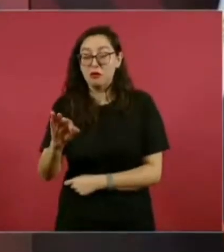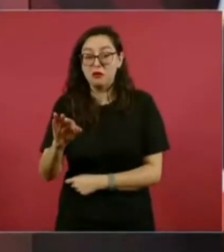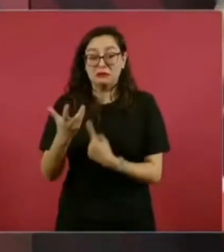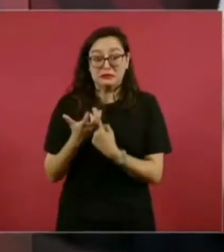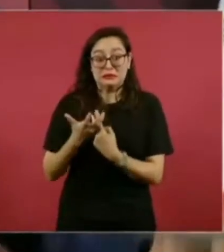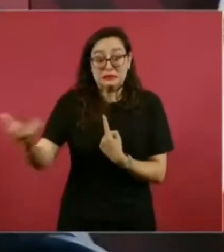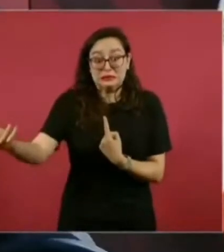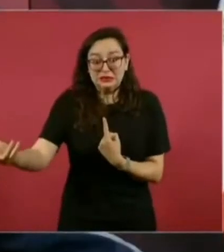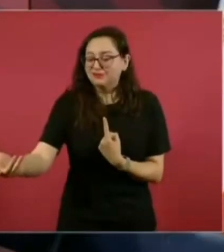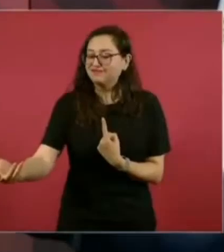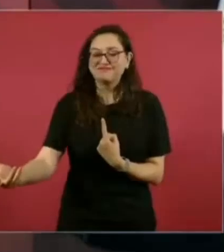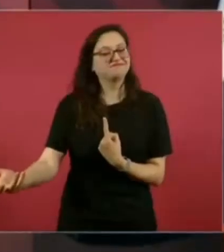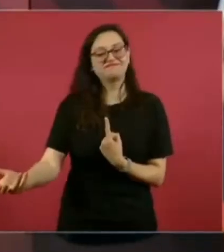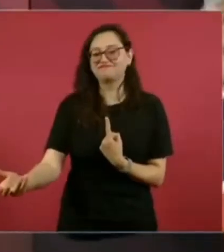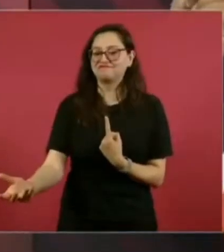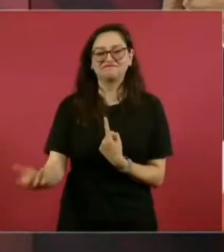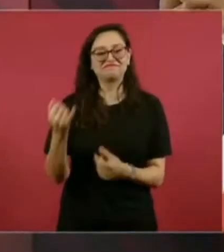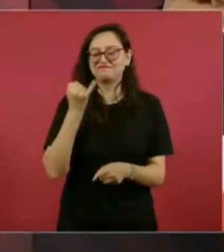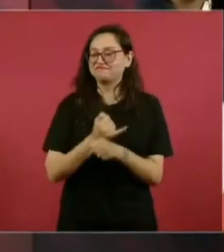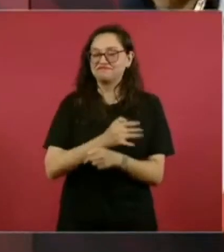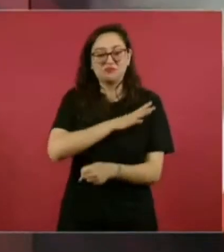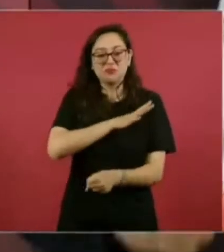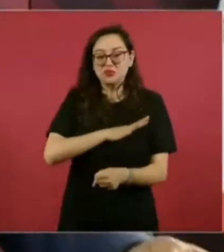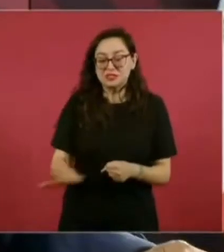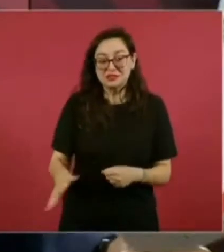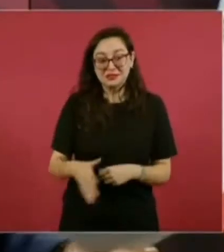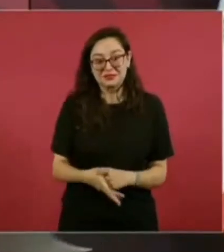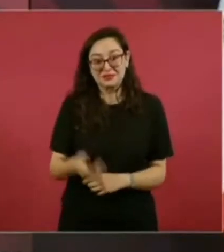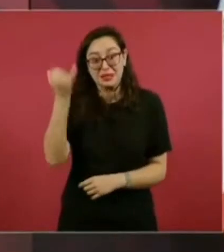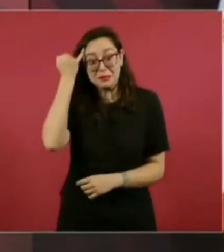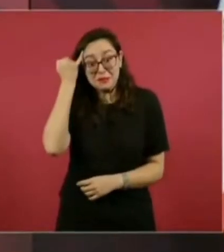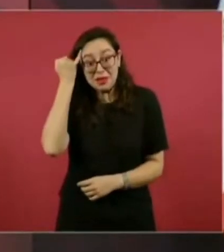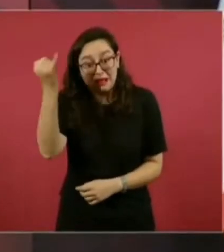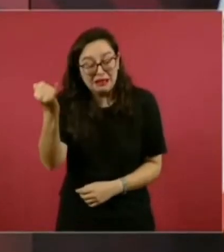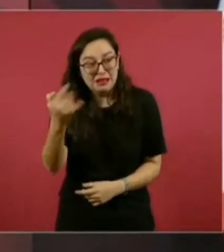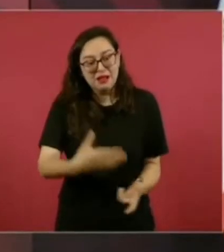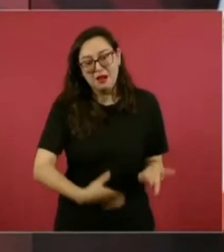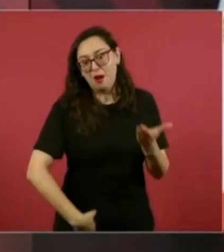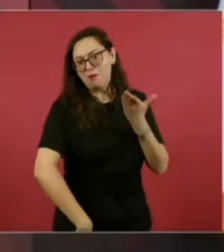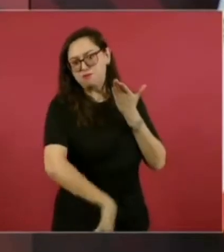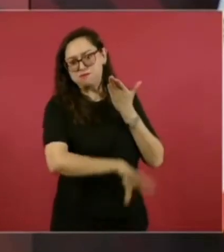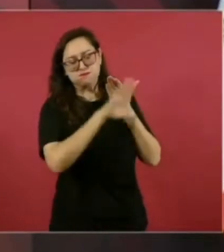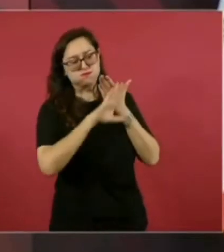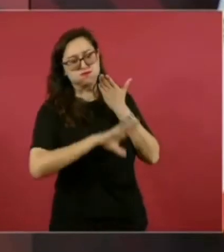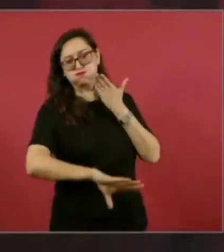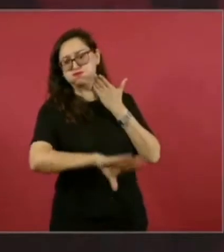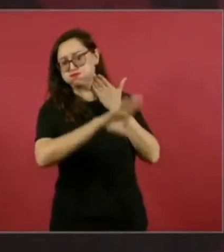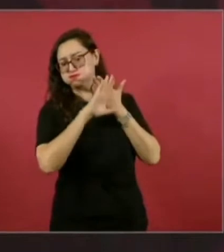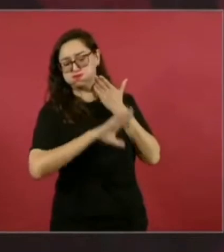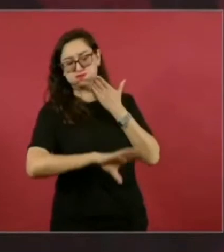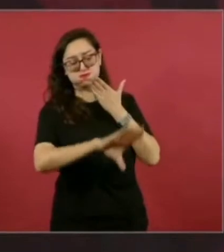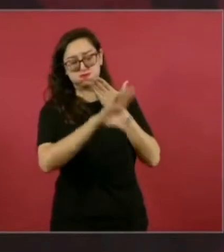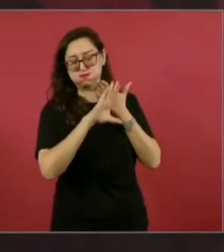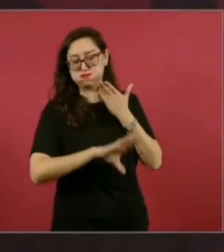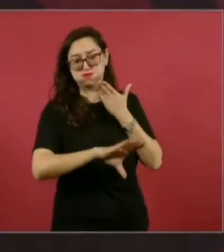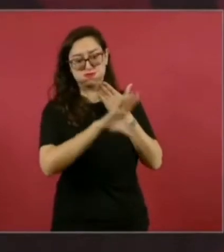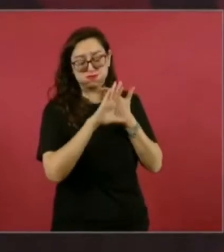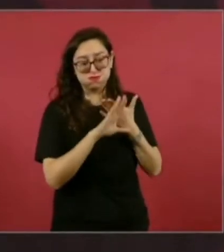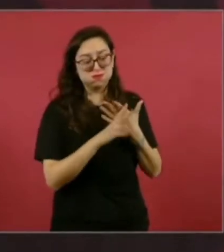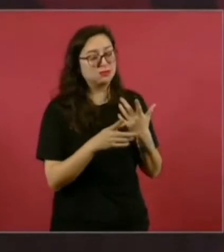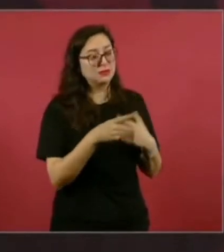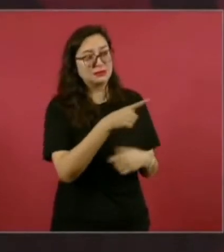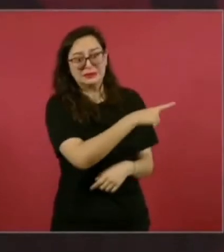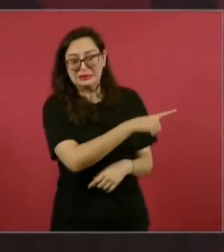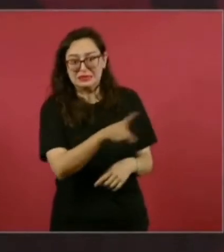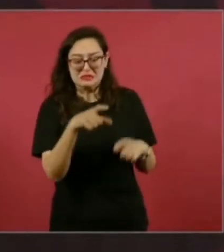Imagínense resistir todos los embates de la oligarquía, sus medios